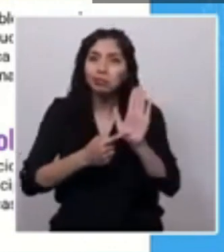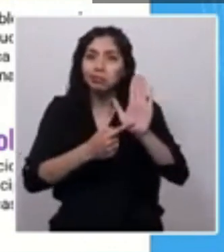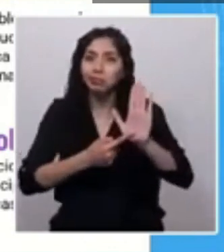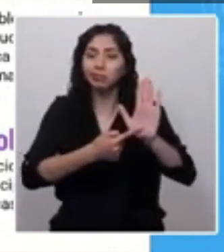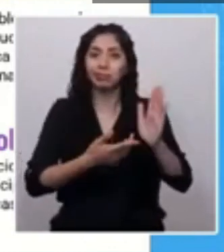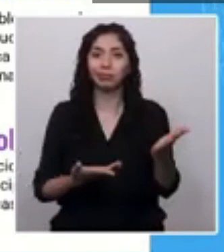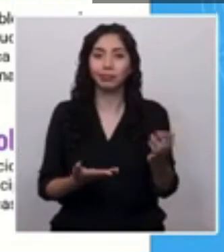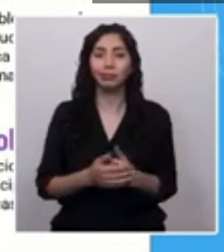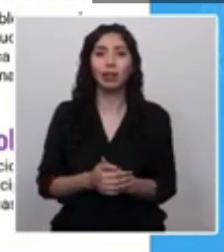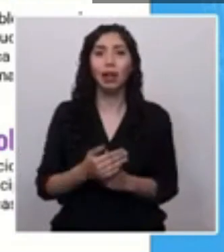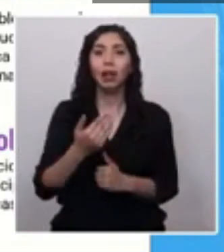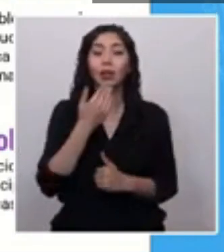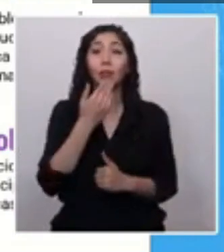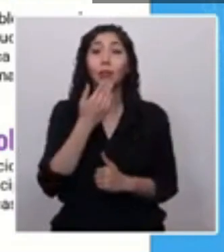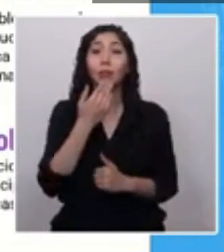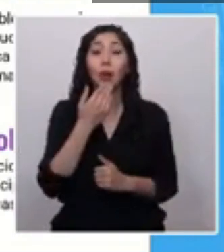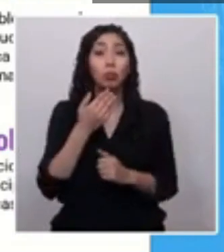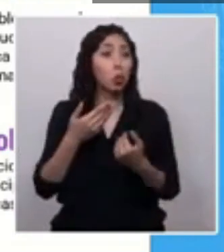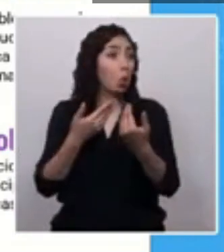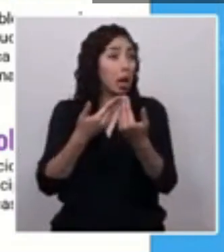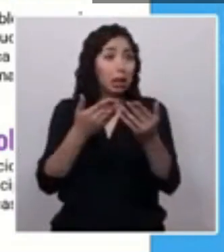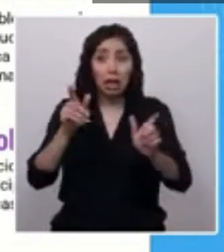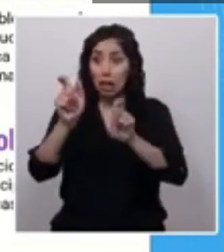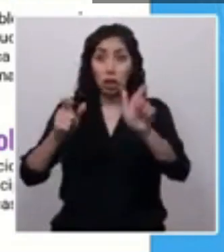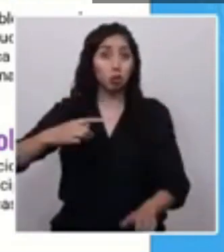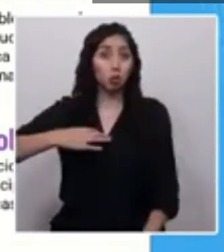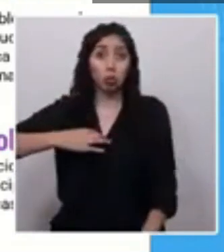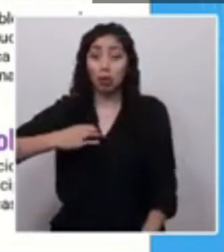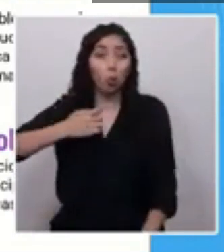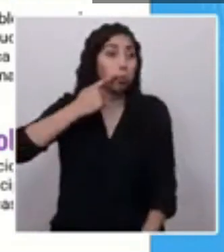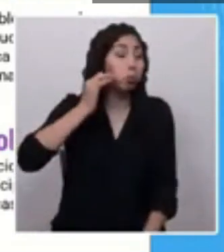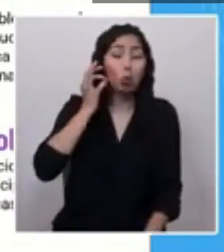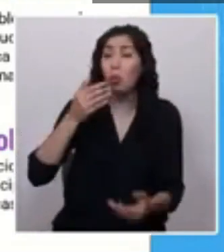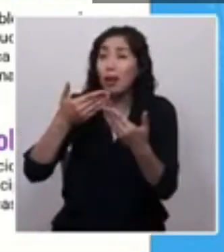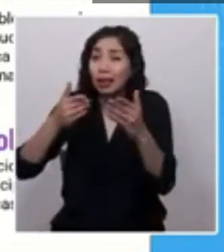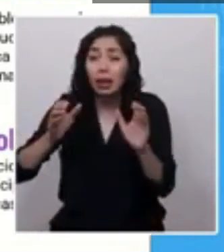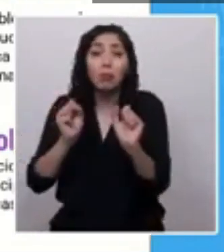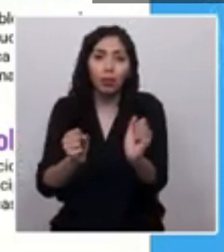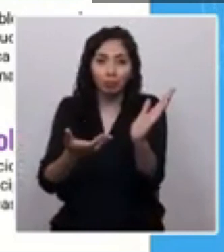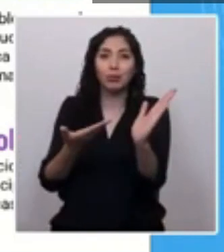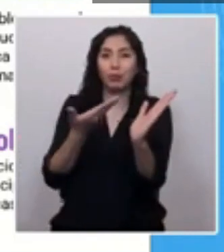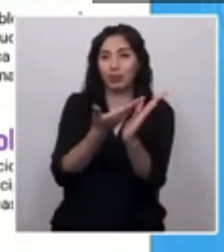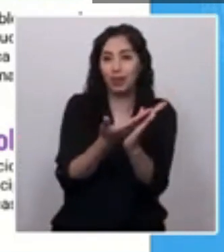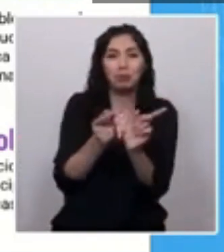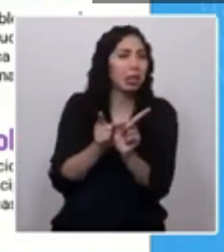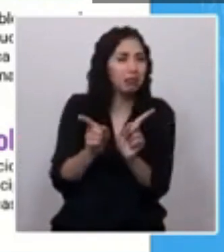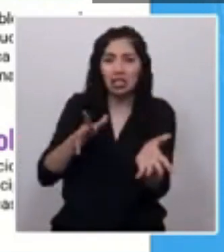pueden ser iniciados por cualquier ciudadana o ciudadano. Son totalmente transversales. Creo que será la última.